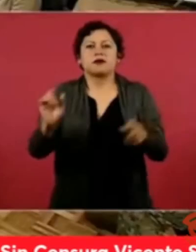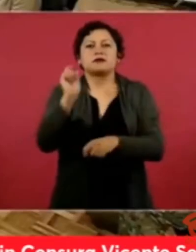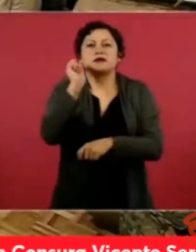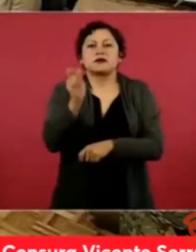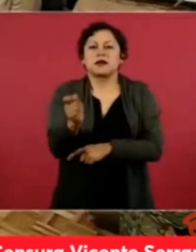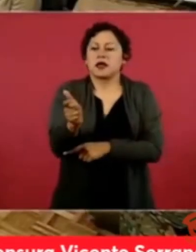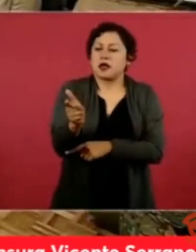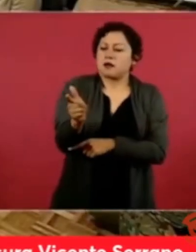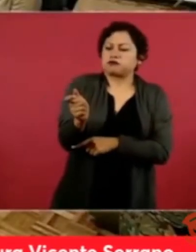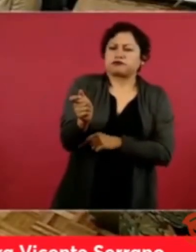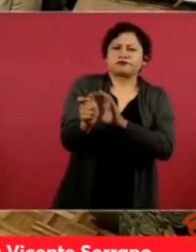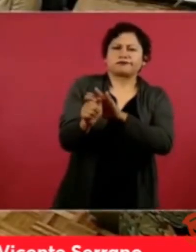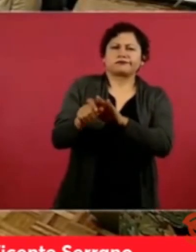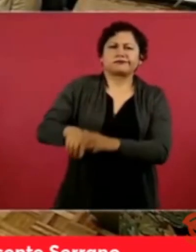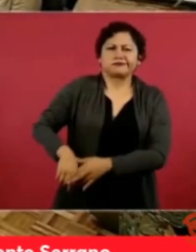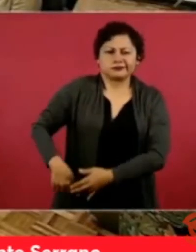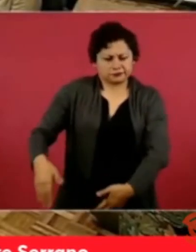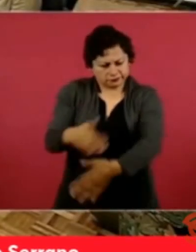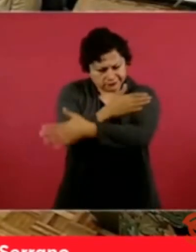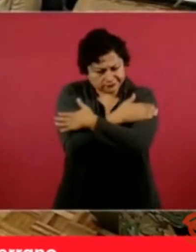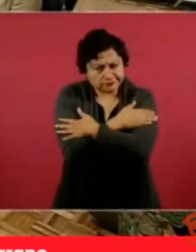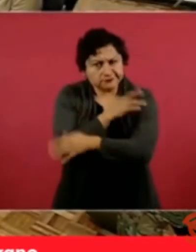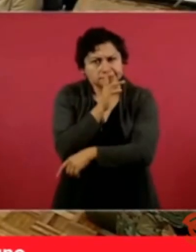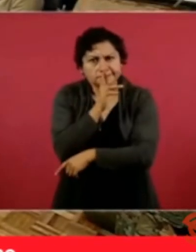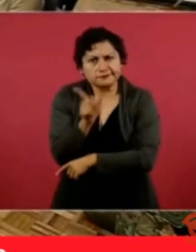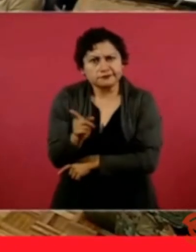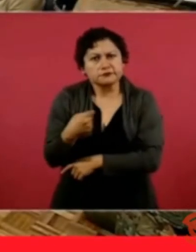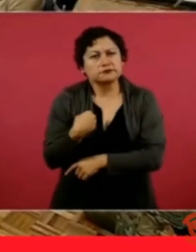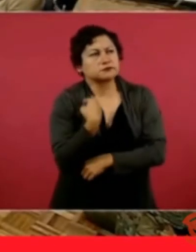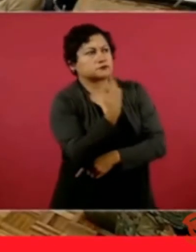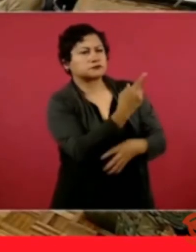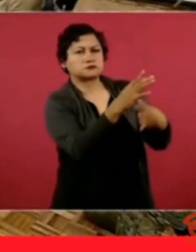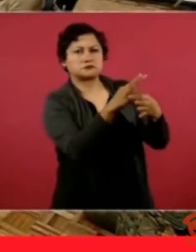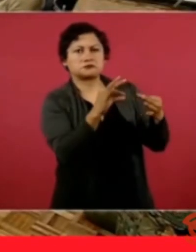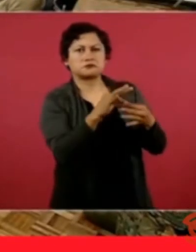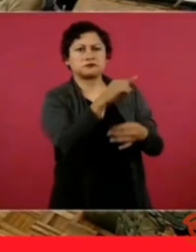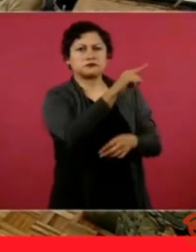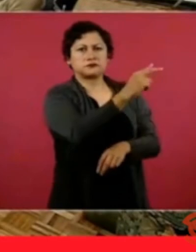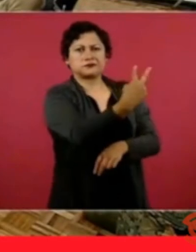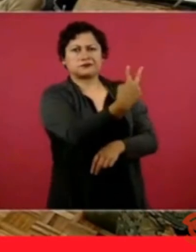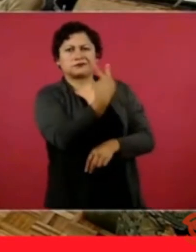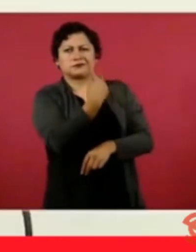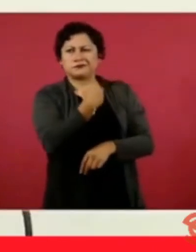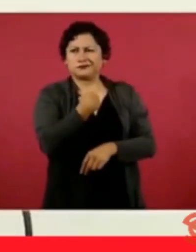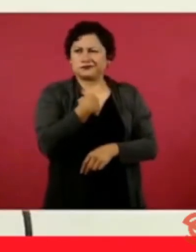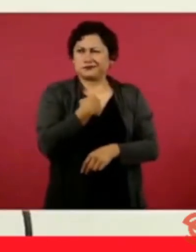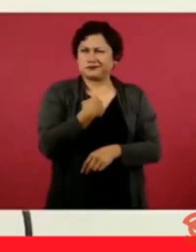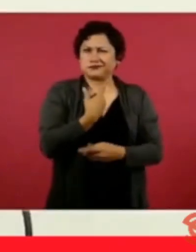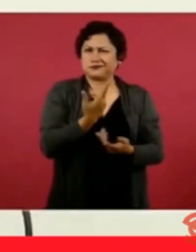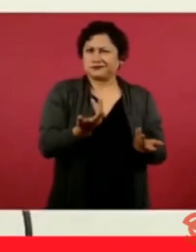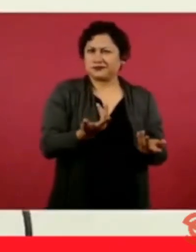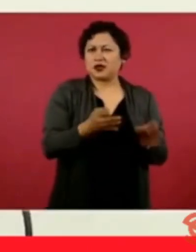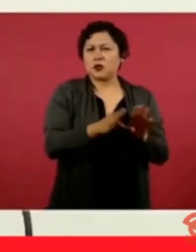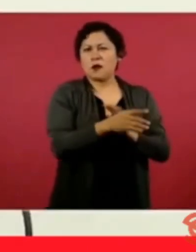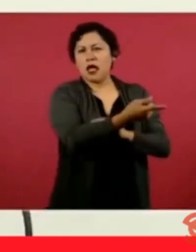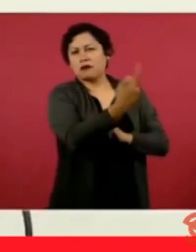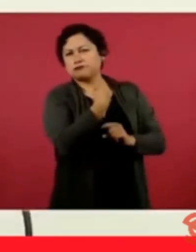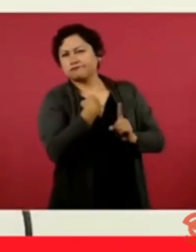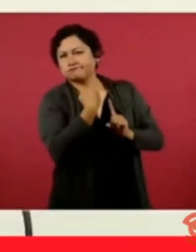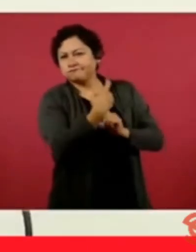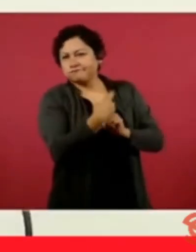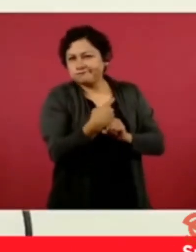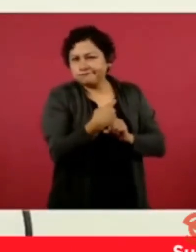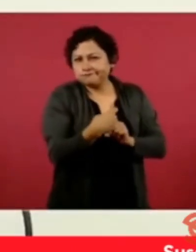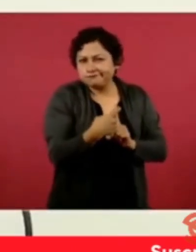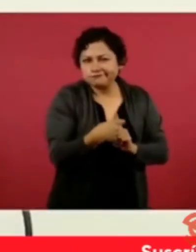se ríen, se burlan y otros no le